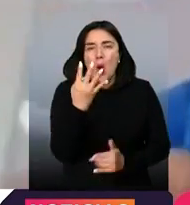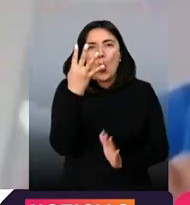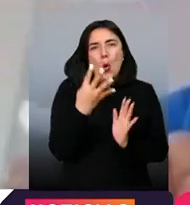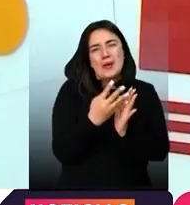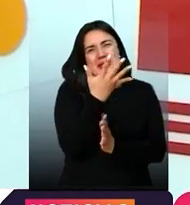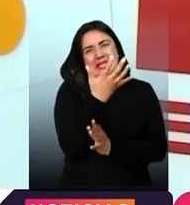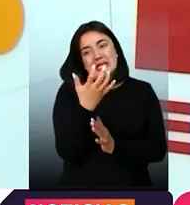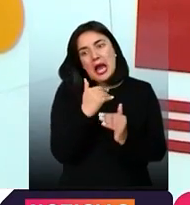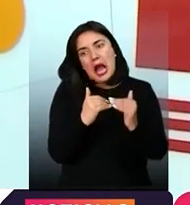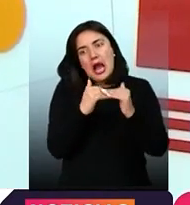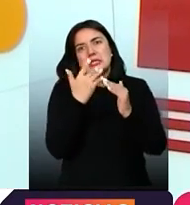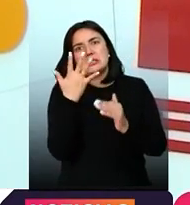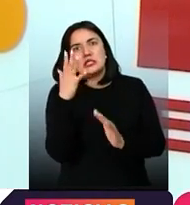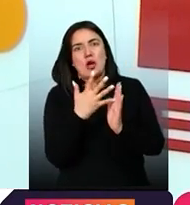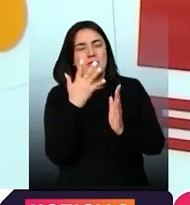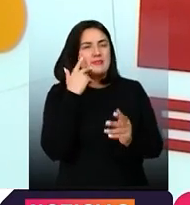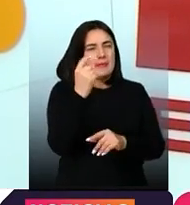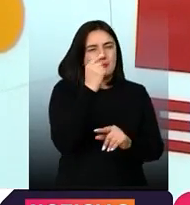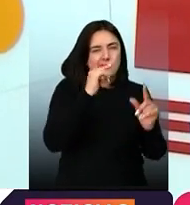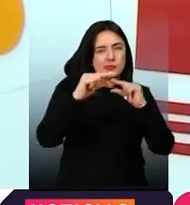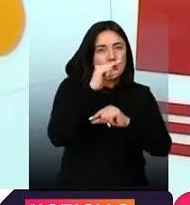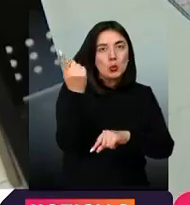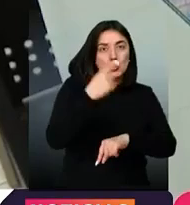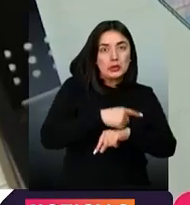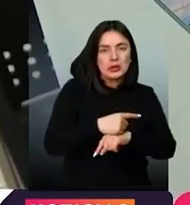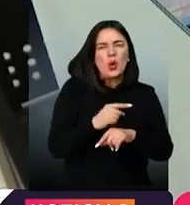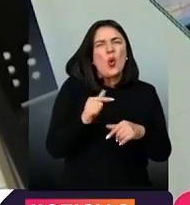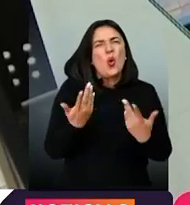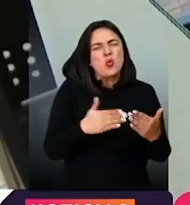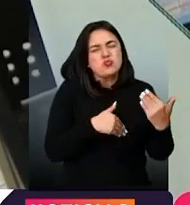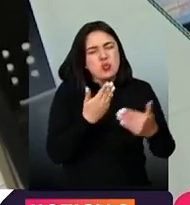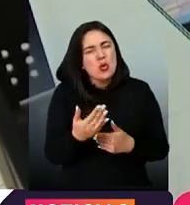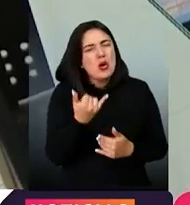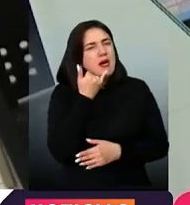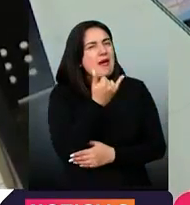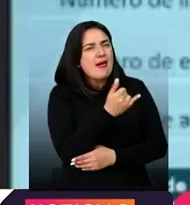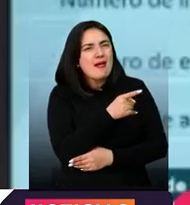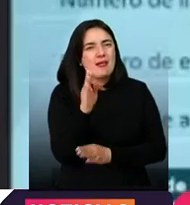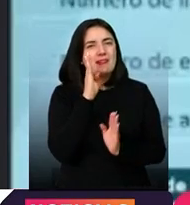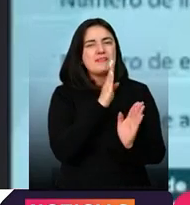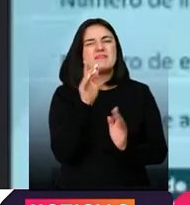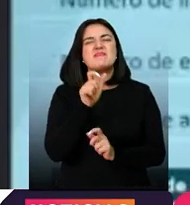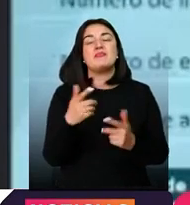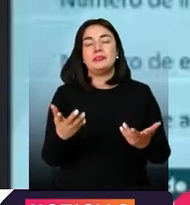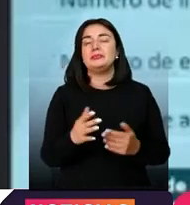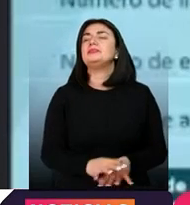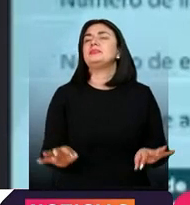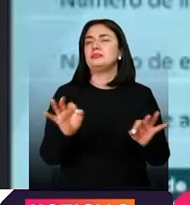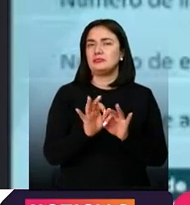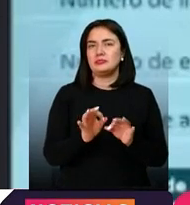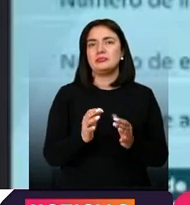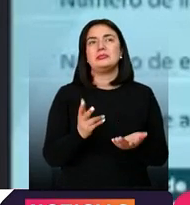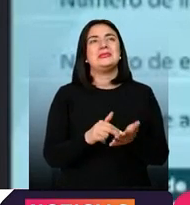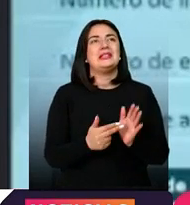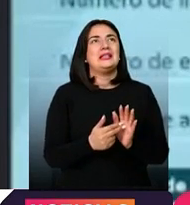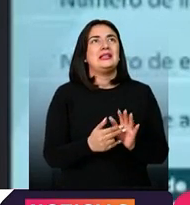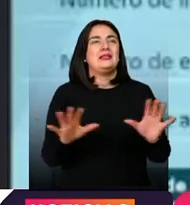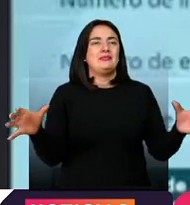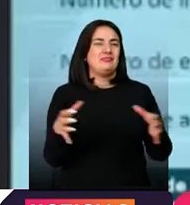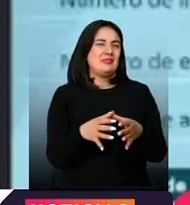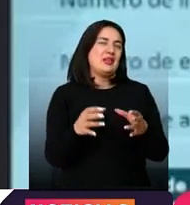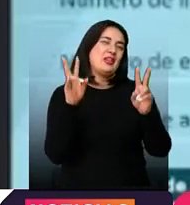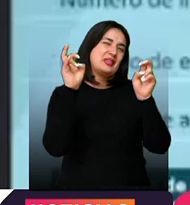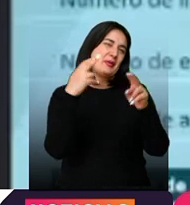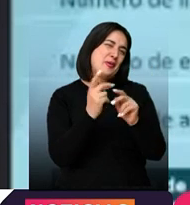5.000. El funcionario también explicó cómo funcionan las líneas de atención a pacientes. Y lo hemos llamado células porque esta es una metodología pues como